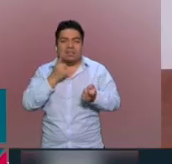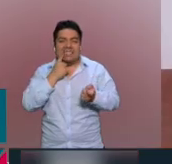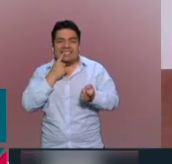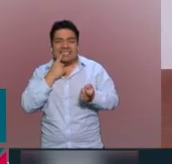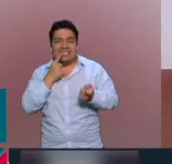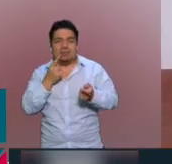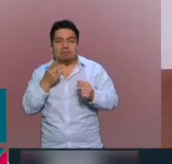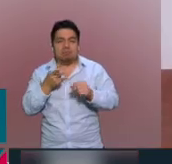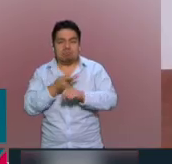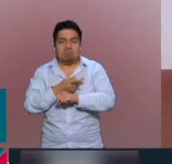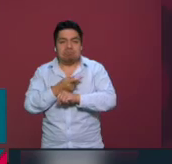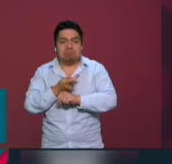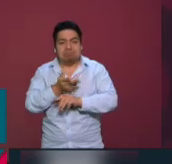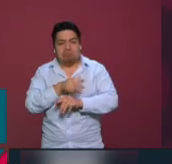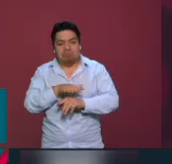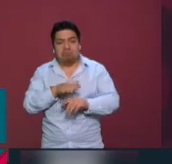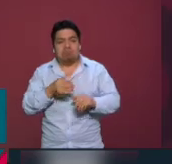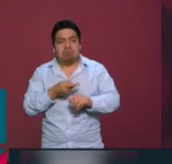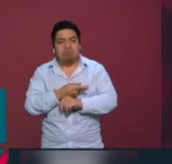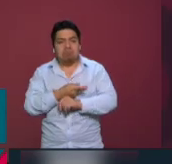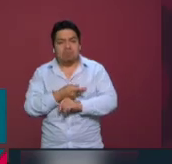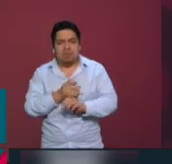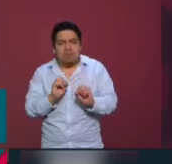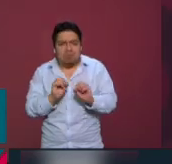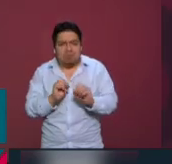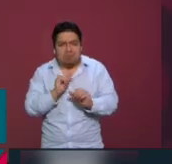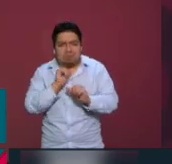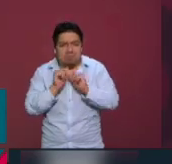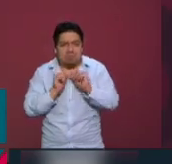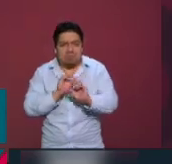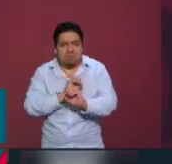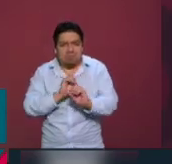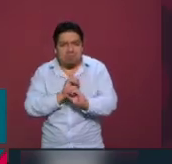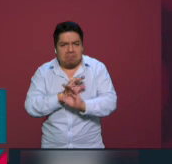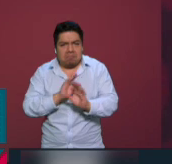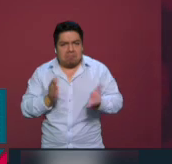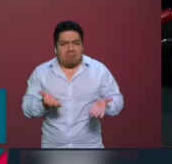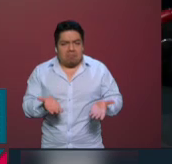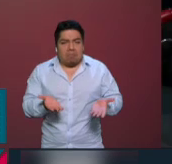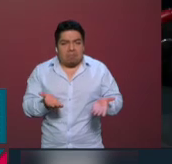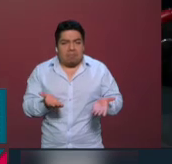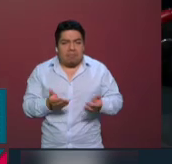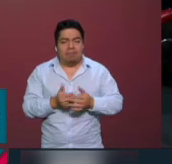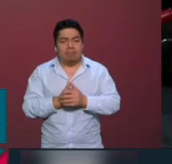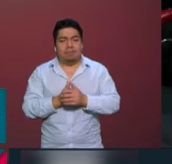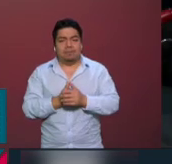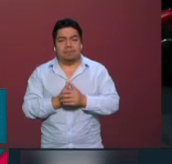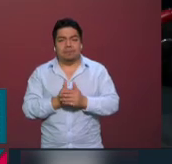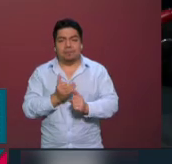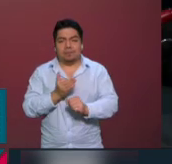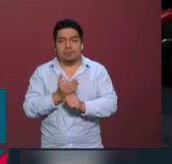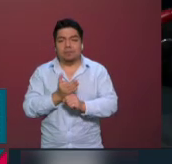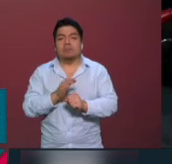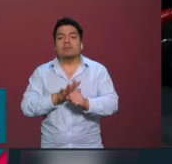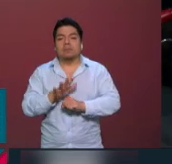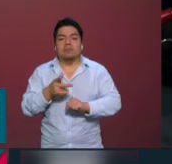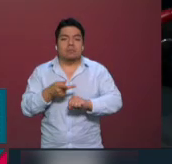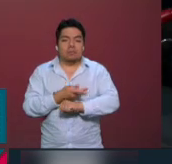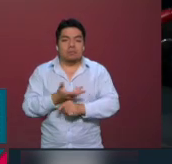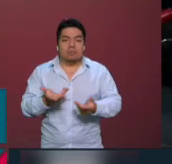está pasando con el pueblo ya? Nada, lo que está pasando es que se busca